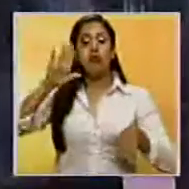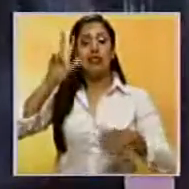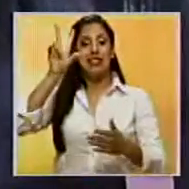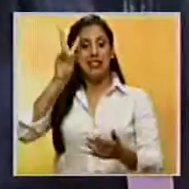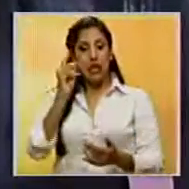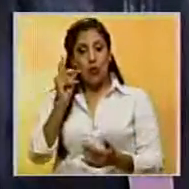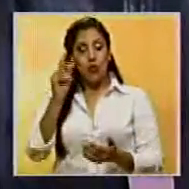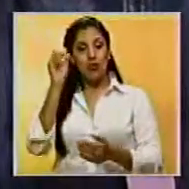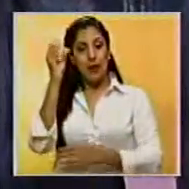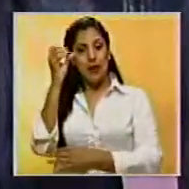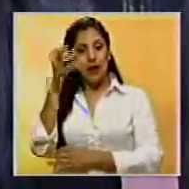plenaria del Parlamento.